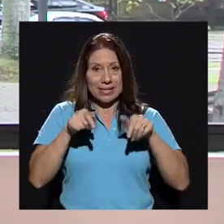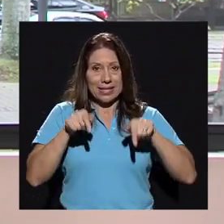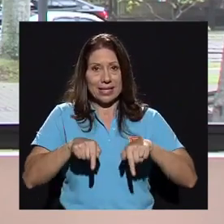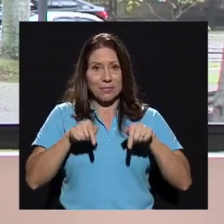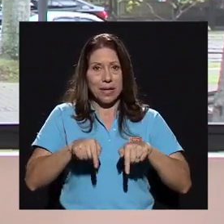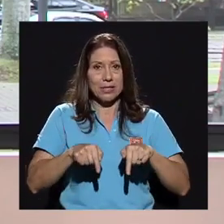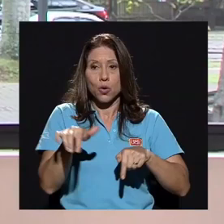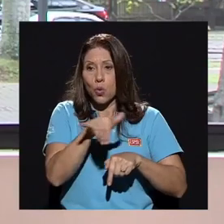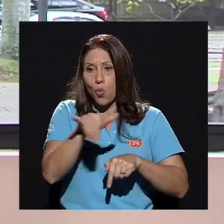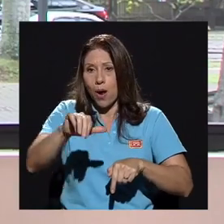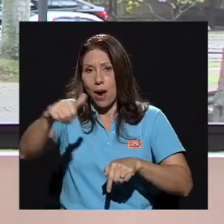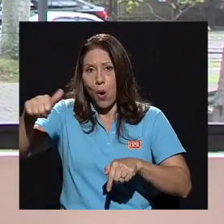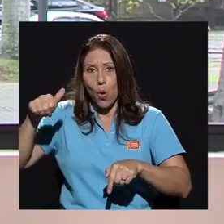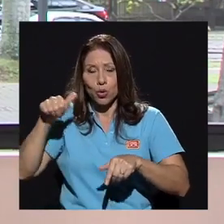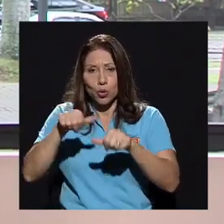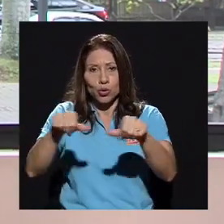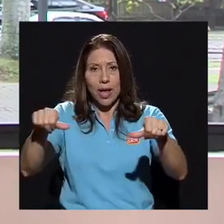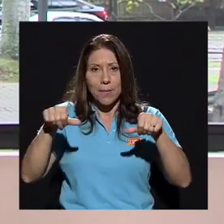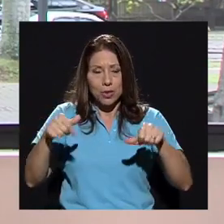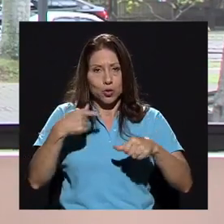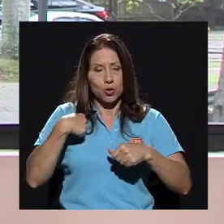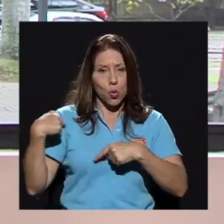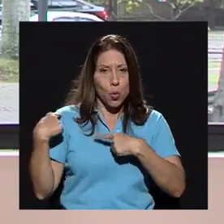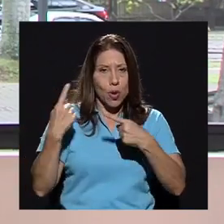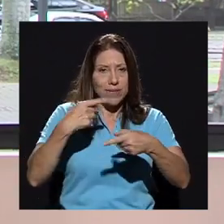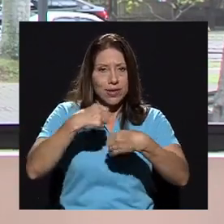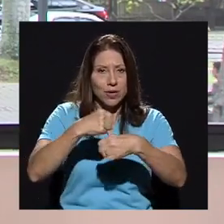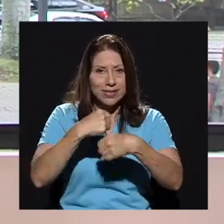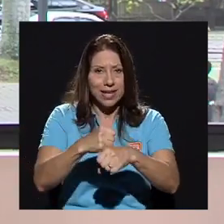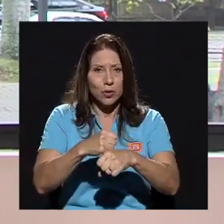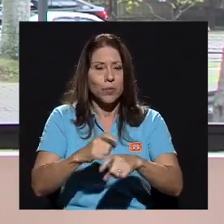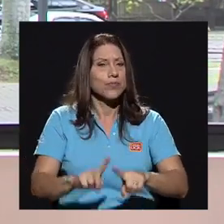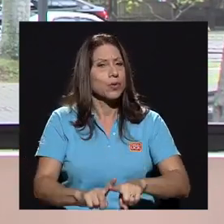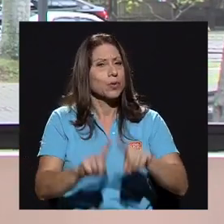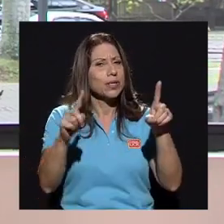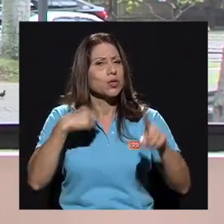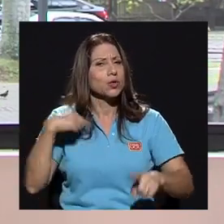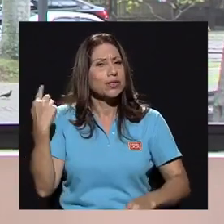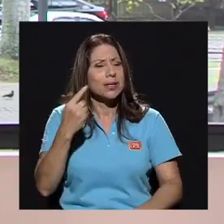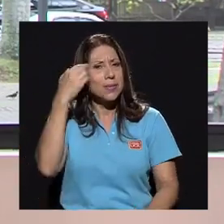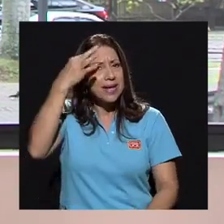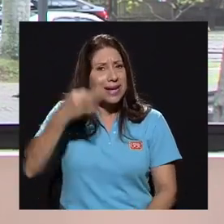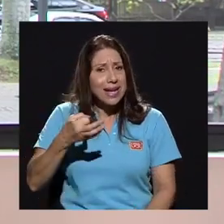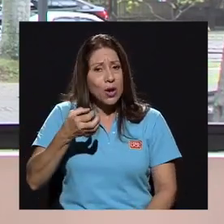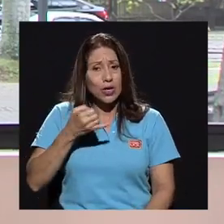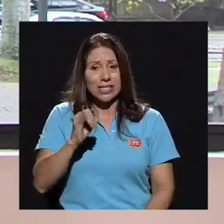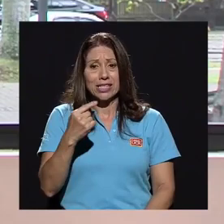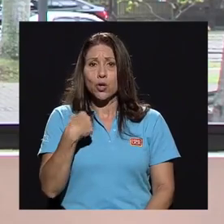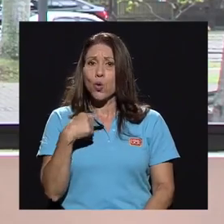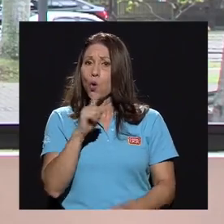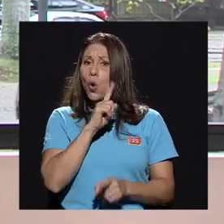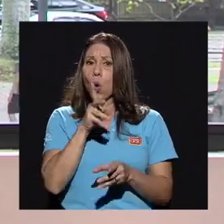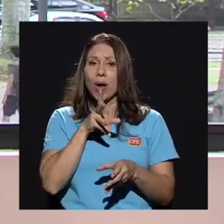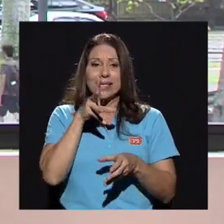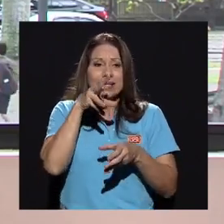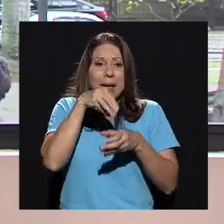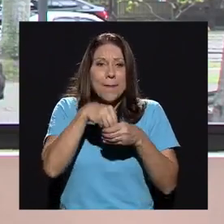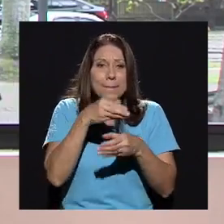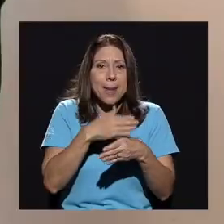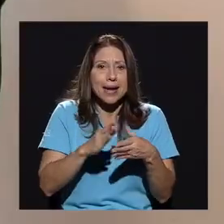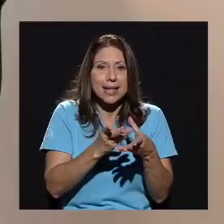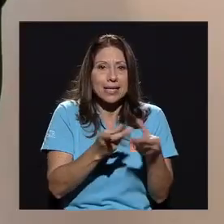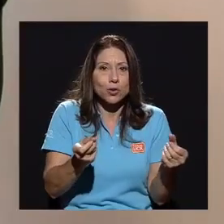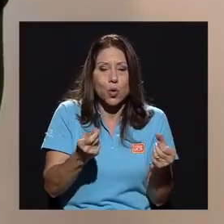venido haciendo desde otros ámbitos. No obstante, siempre he creído que cuando uno no es parte de la solución, es parte del